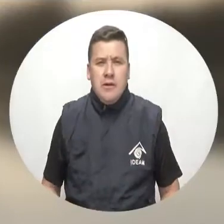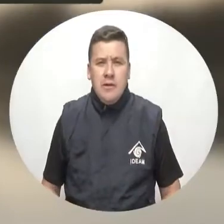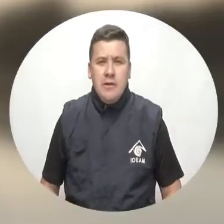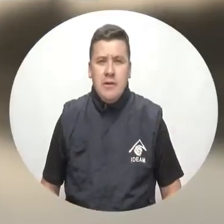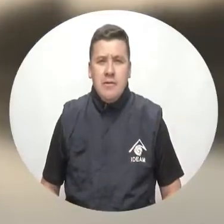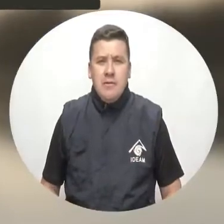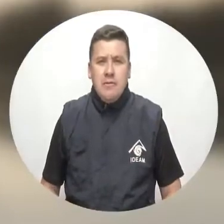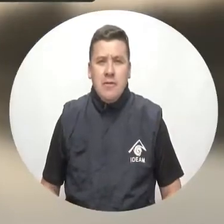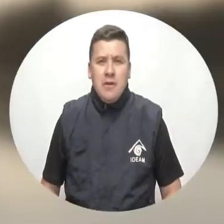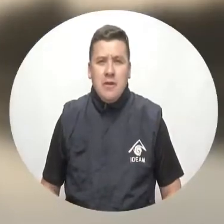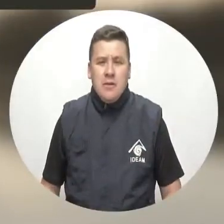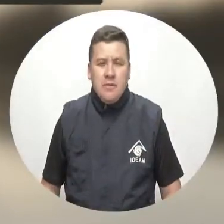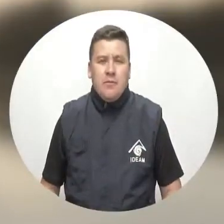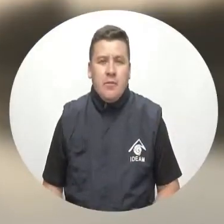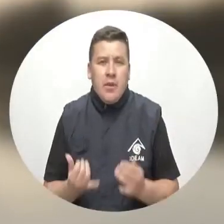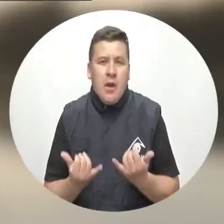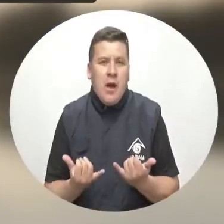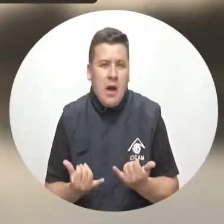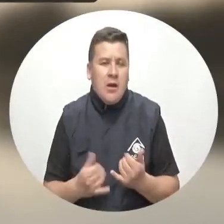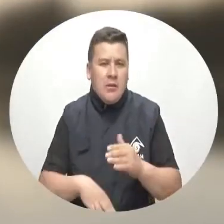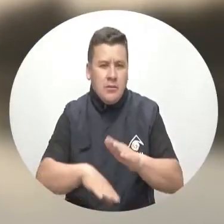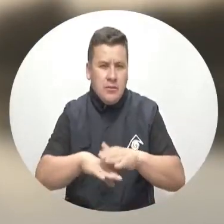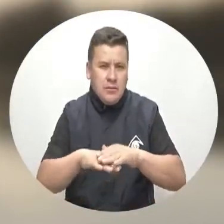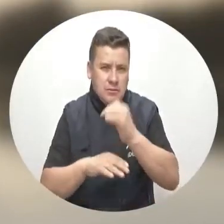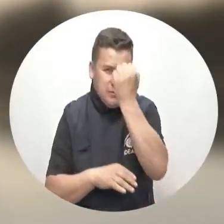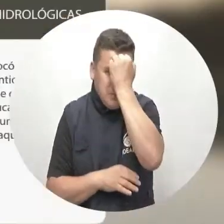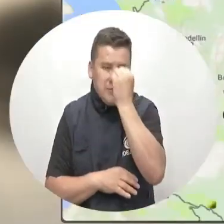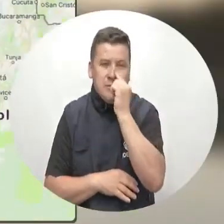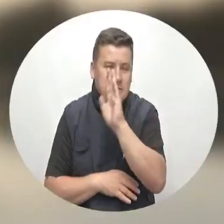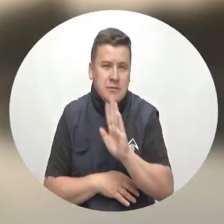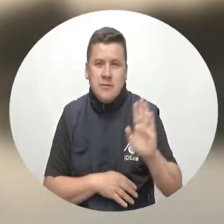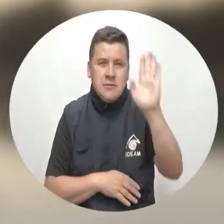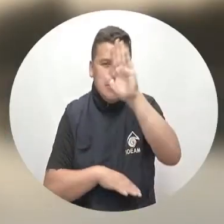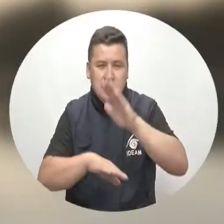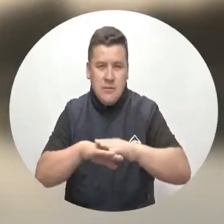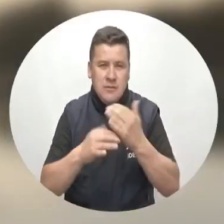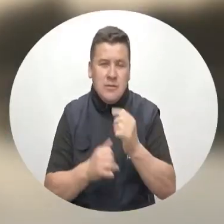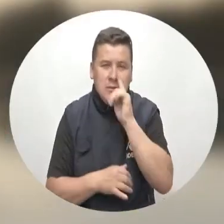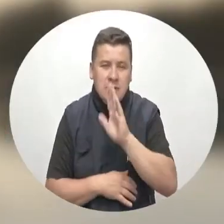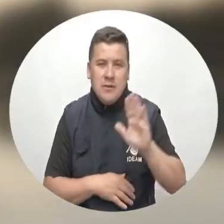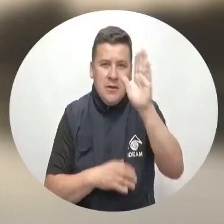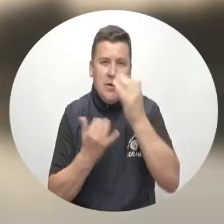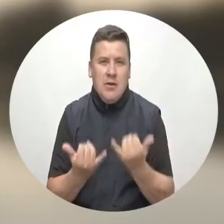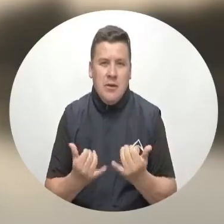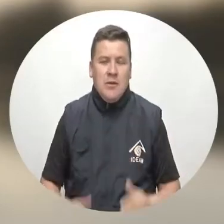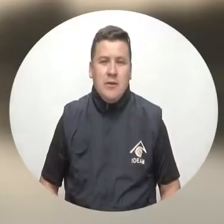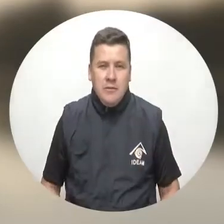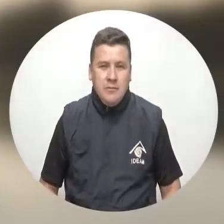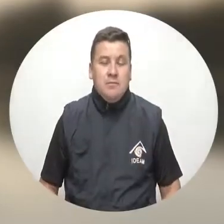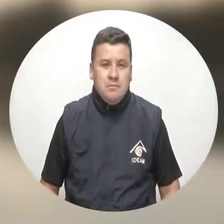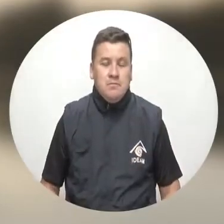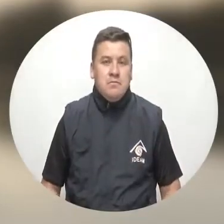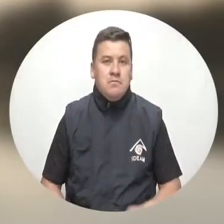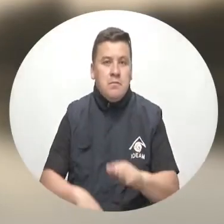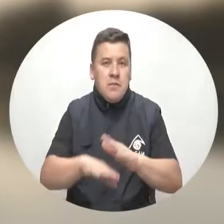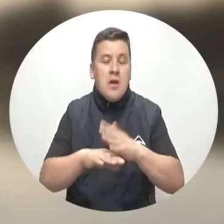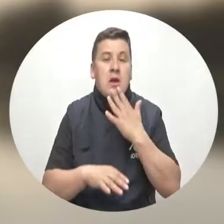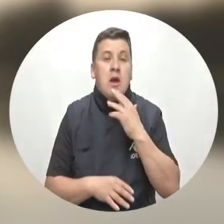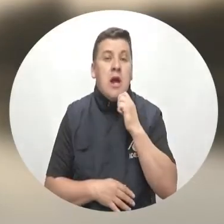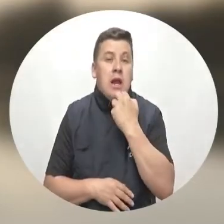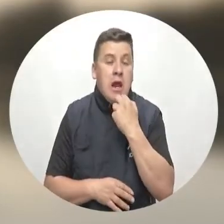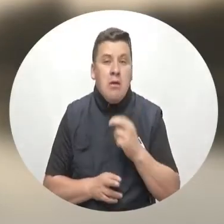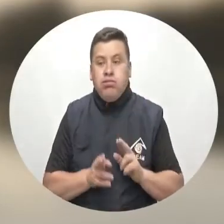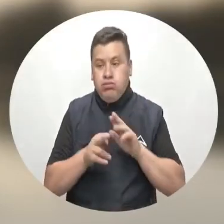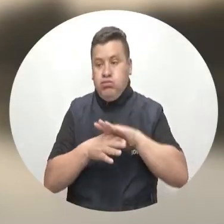Ahora, mucha atención a las principales alertas para hoy a nivel nacional. Se mantiene la alerta naranja en los afluentes del Atrato, el río